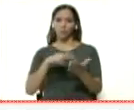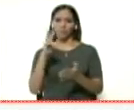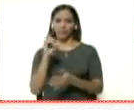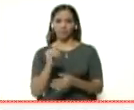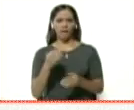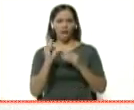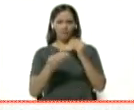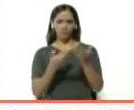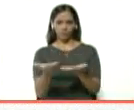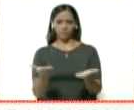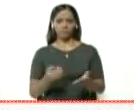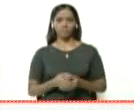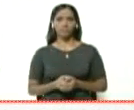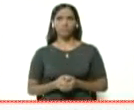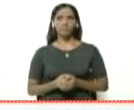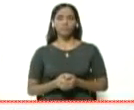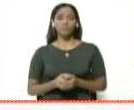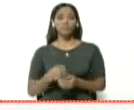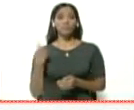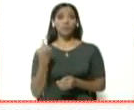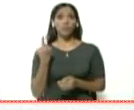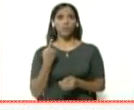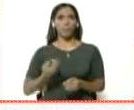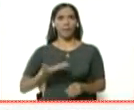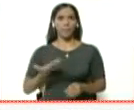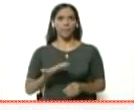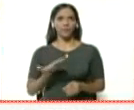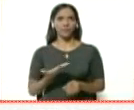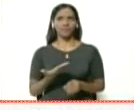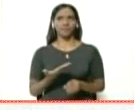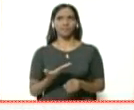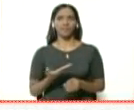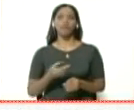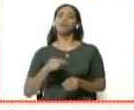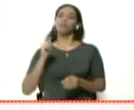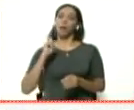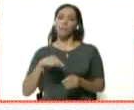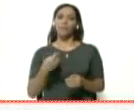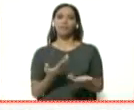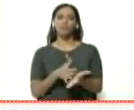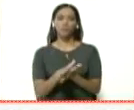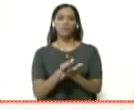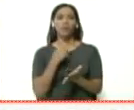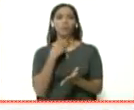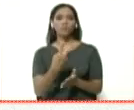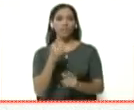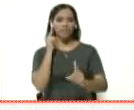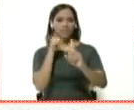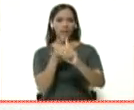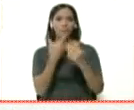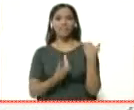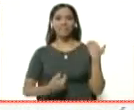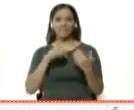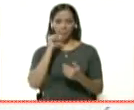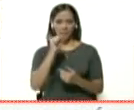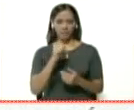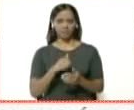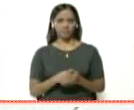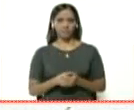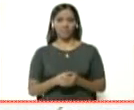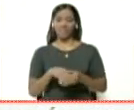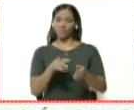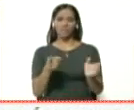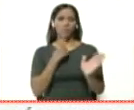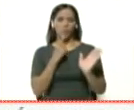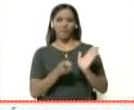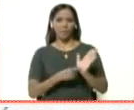Háblenos de esto. Sí, así es. No solamente las más importantes, sino que además bajo la vocería directa del Presidente de la República. Eso es